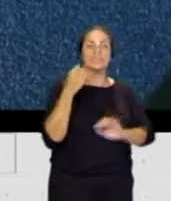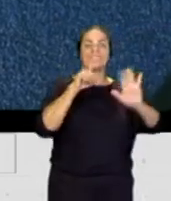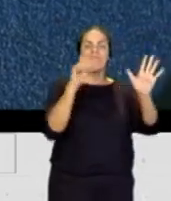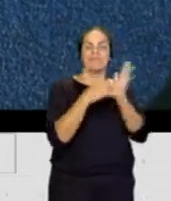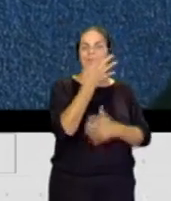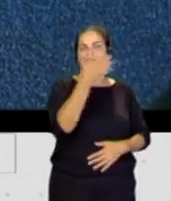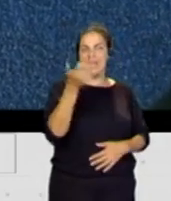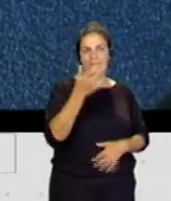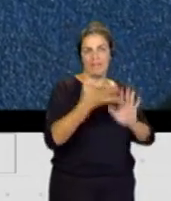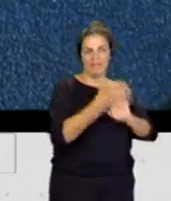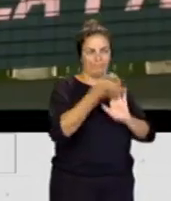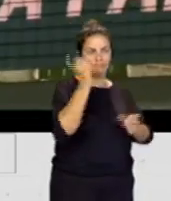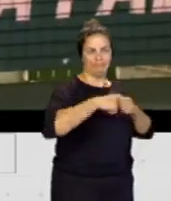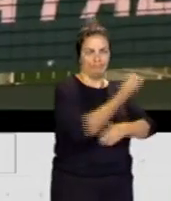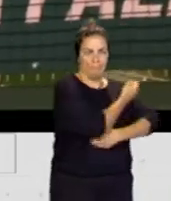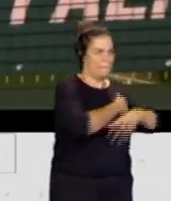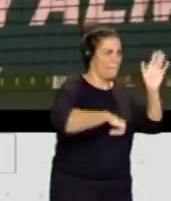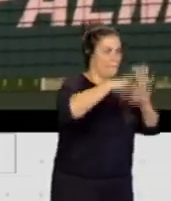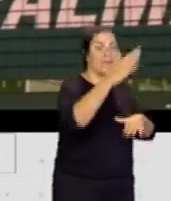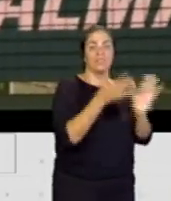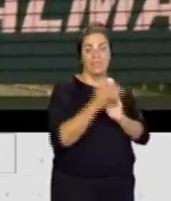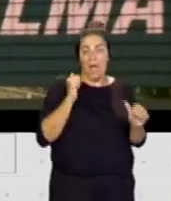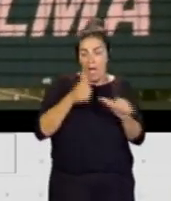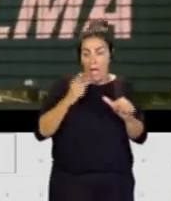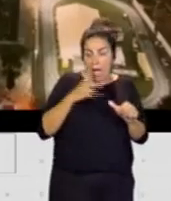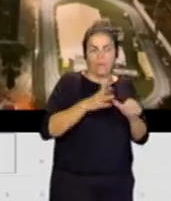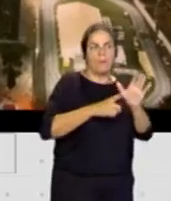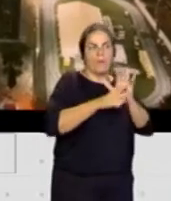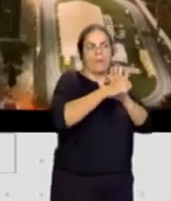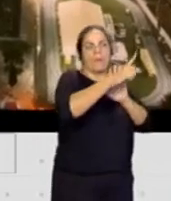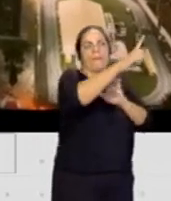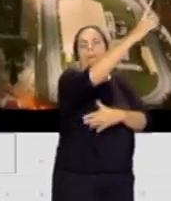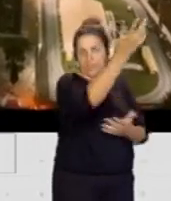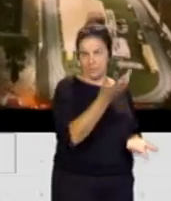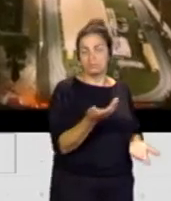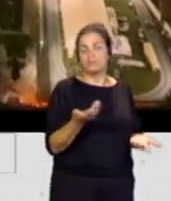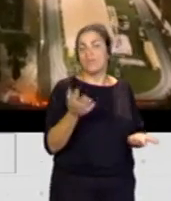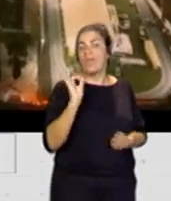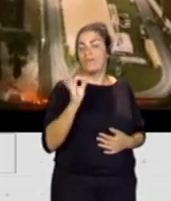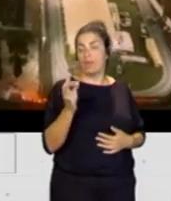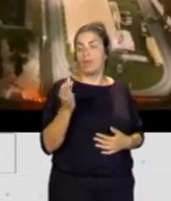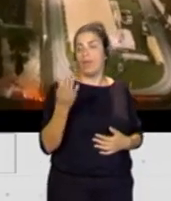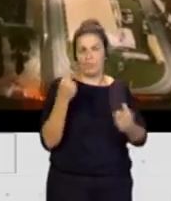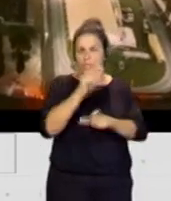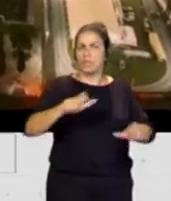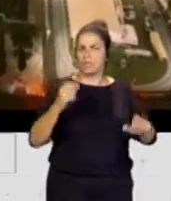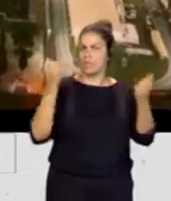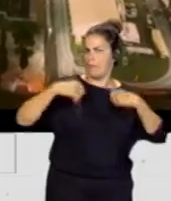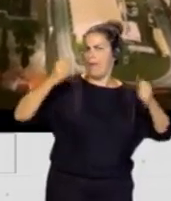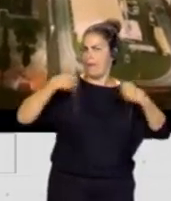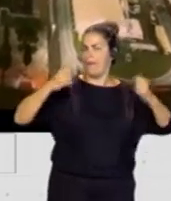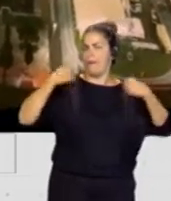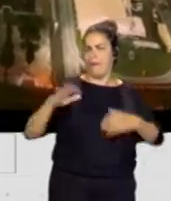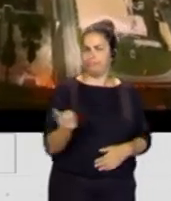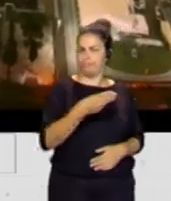licencias y llevamos unos años pues para arriba que estamos siguiendo. Y a ver, sí, es verdad que hay mucha gente también, hay mucha gente practicante, pero estamos ahí,